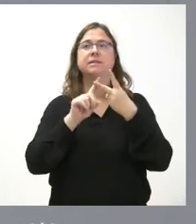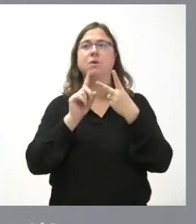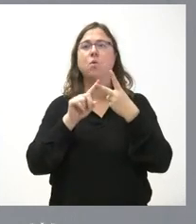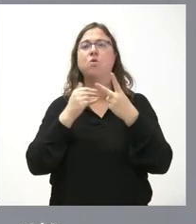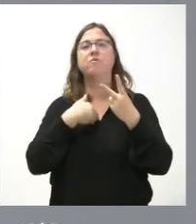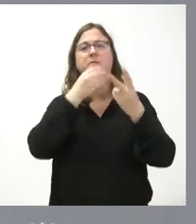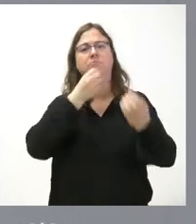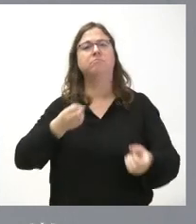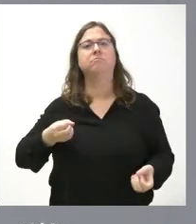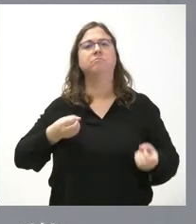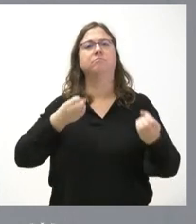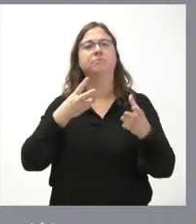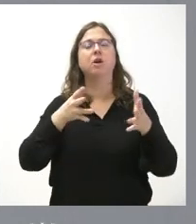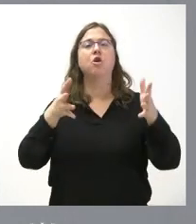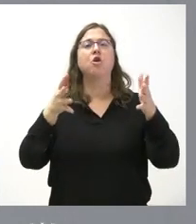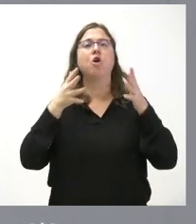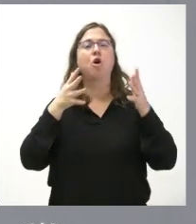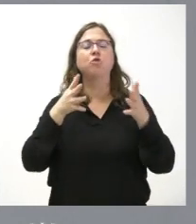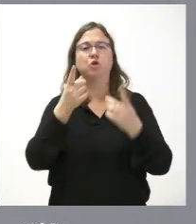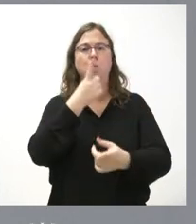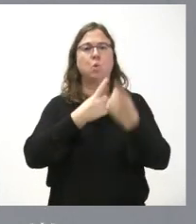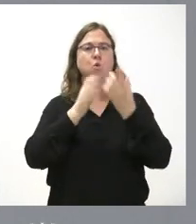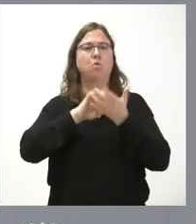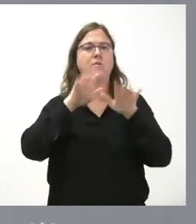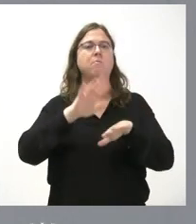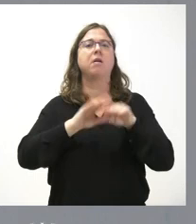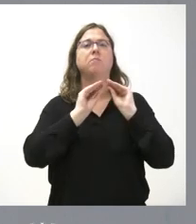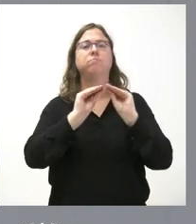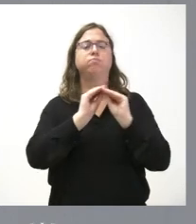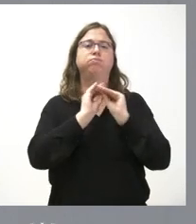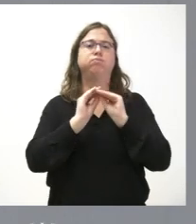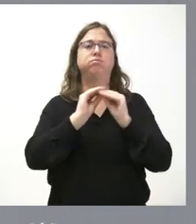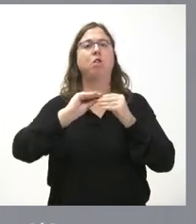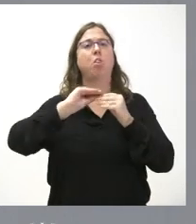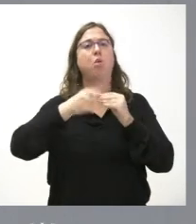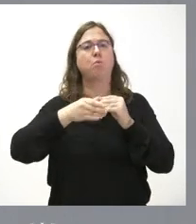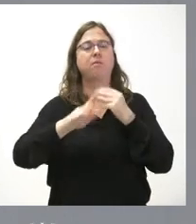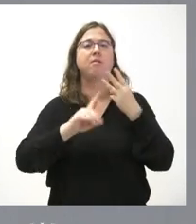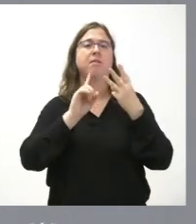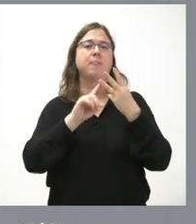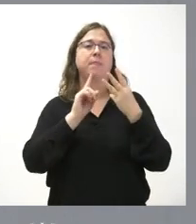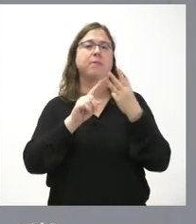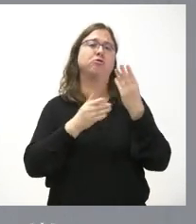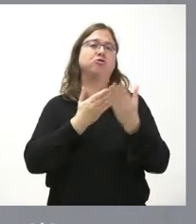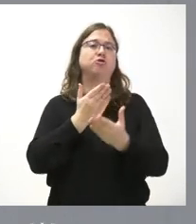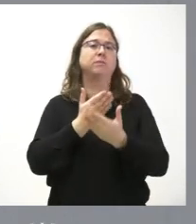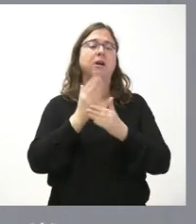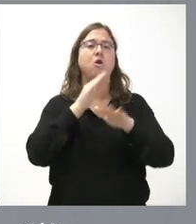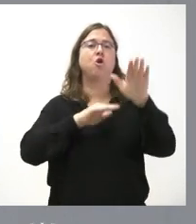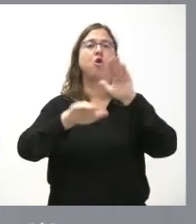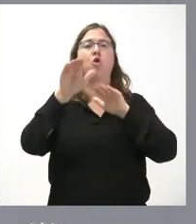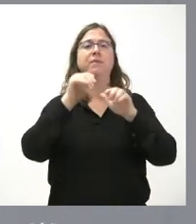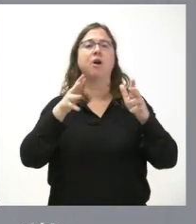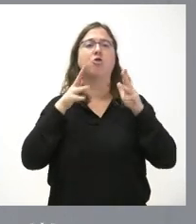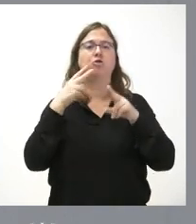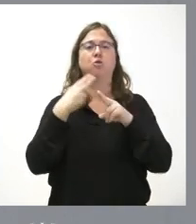traslado de esta información al Consejo Consultivo de Castilla y León para ir le hablando de la documentación que pueda ser utilidad. Y tercero, solicitar la convocatoria del Consejo de